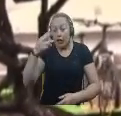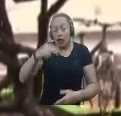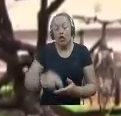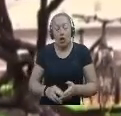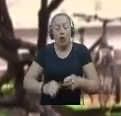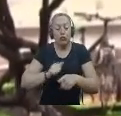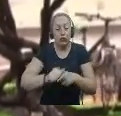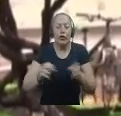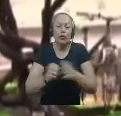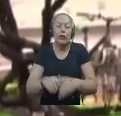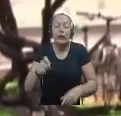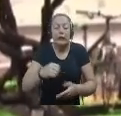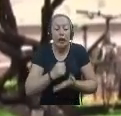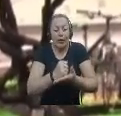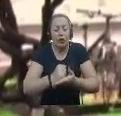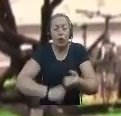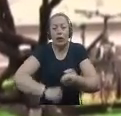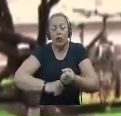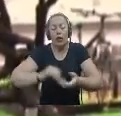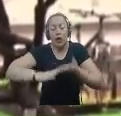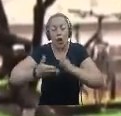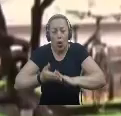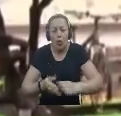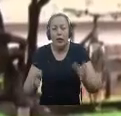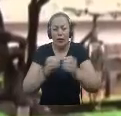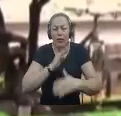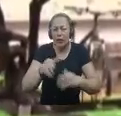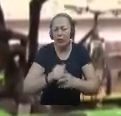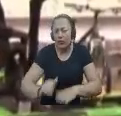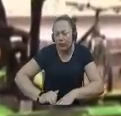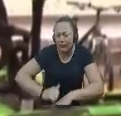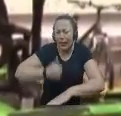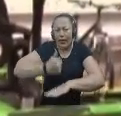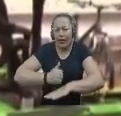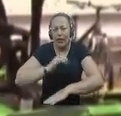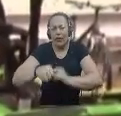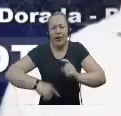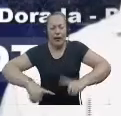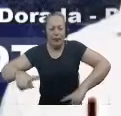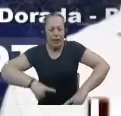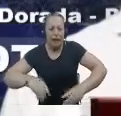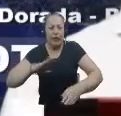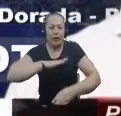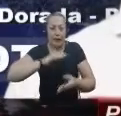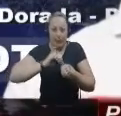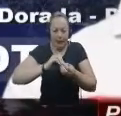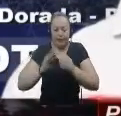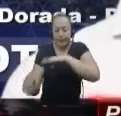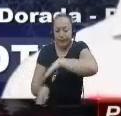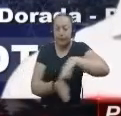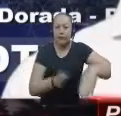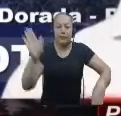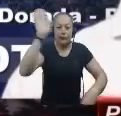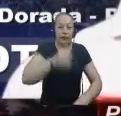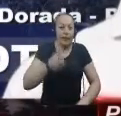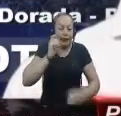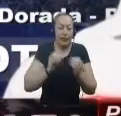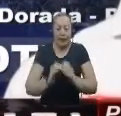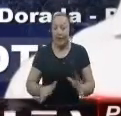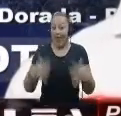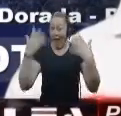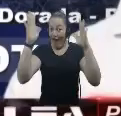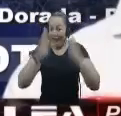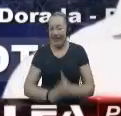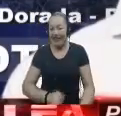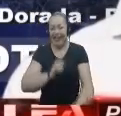Necesitamos mucho apoyo por parte de la comunidad Por parte de las directivas, de la administración En el departamento de Caldas se celebró el segundo